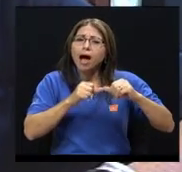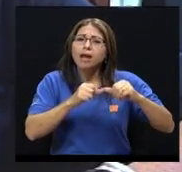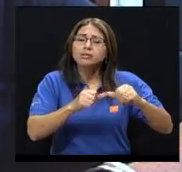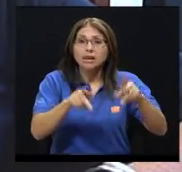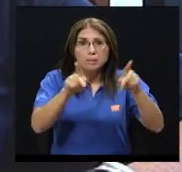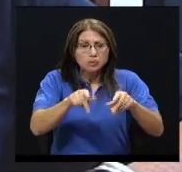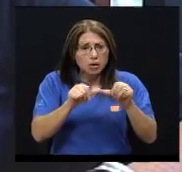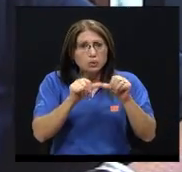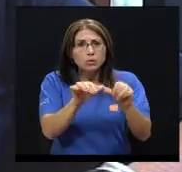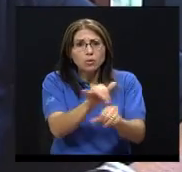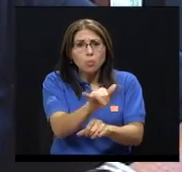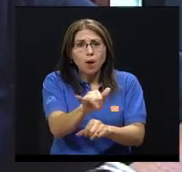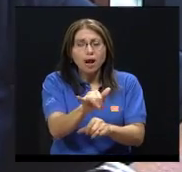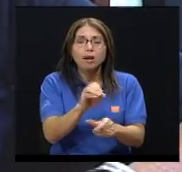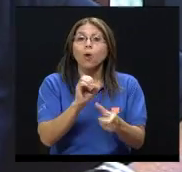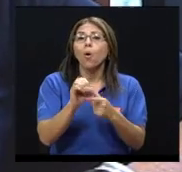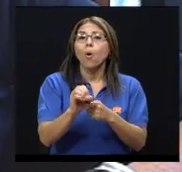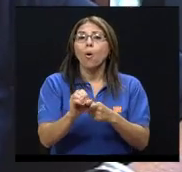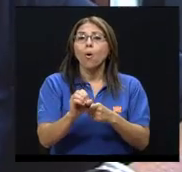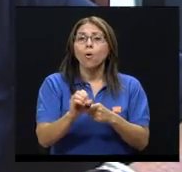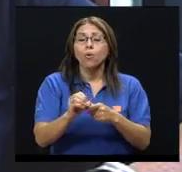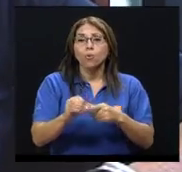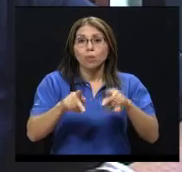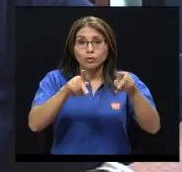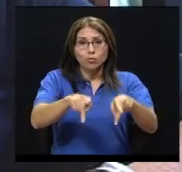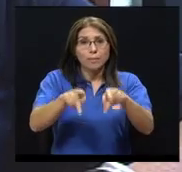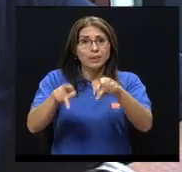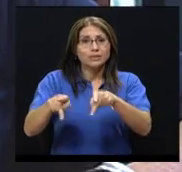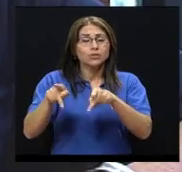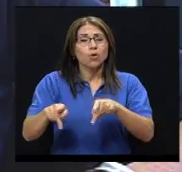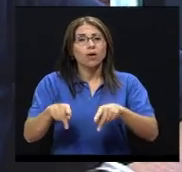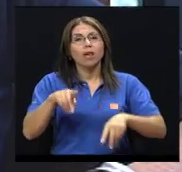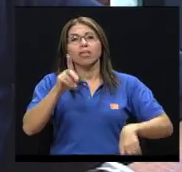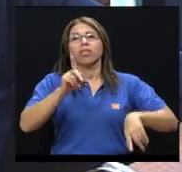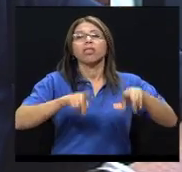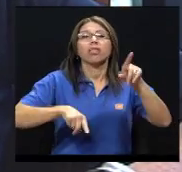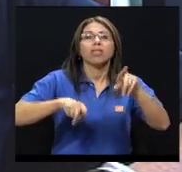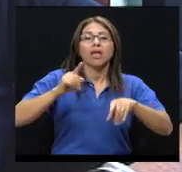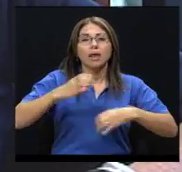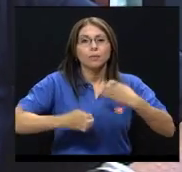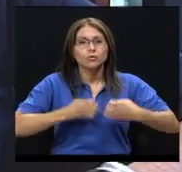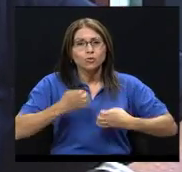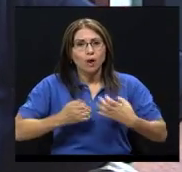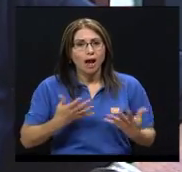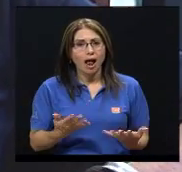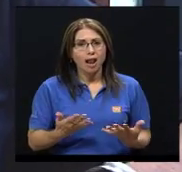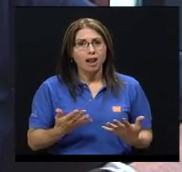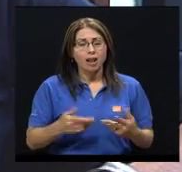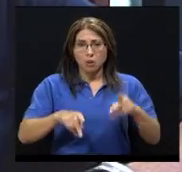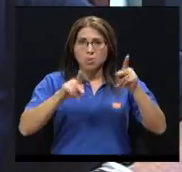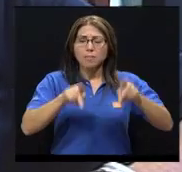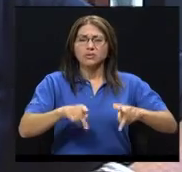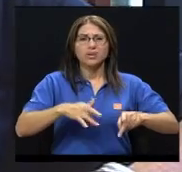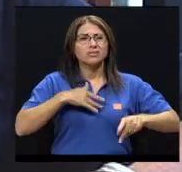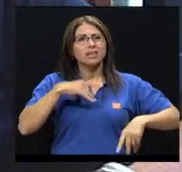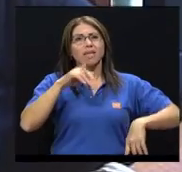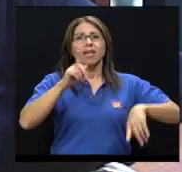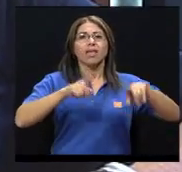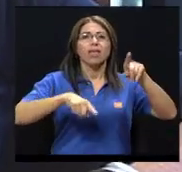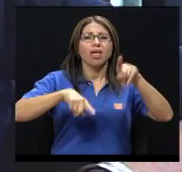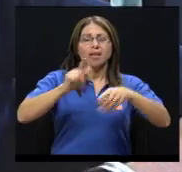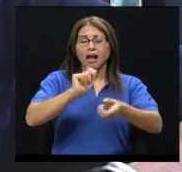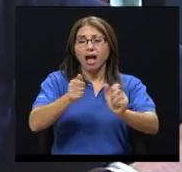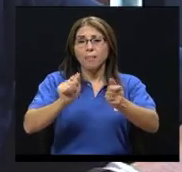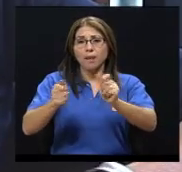depresión. Cuando la inestabilidad emocional de una persona es muy grande, cuando los altos y los bajos de una persona